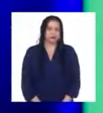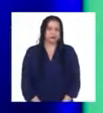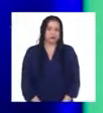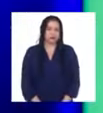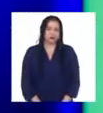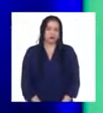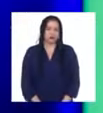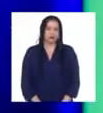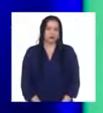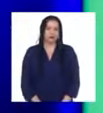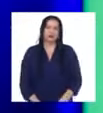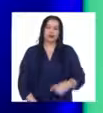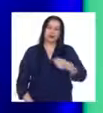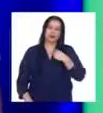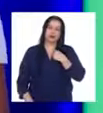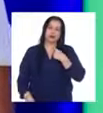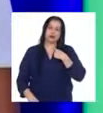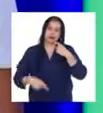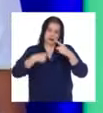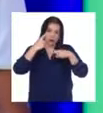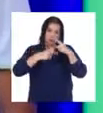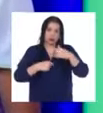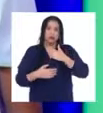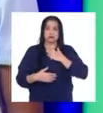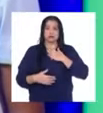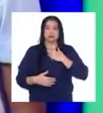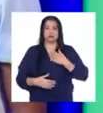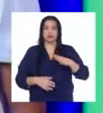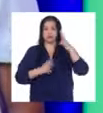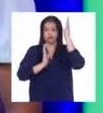Como les he contado en esta charla